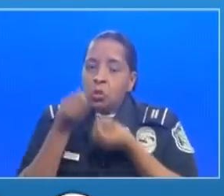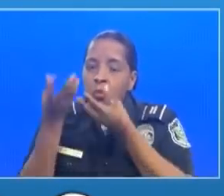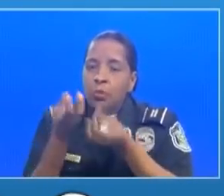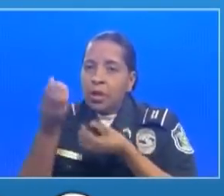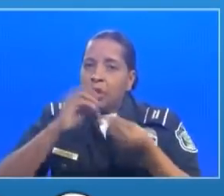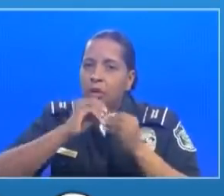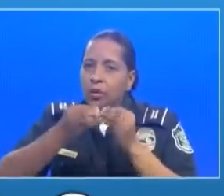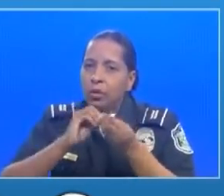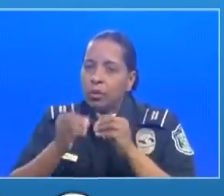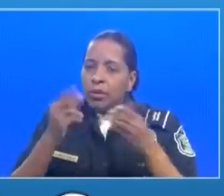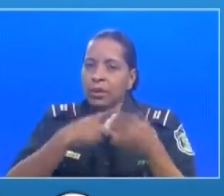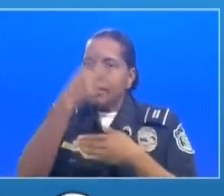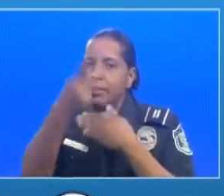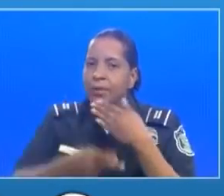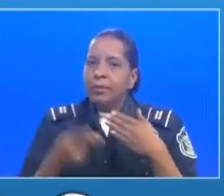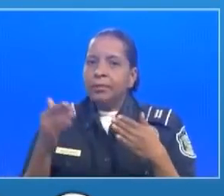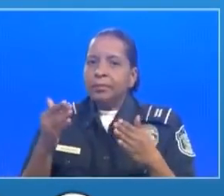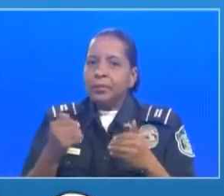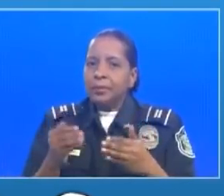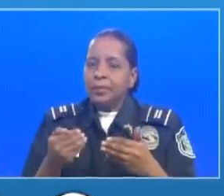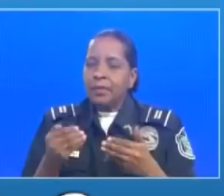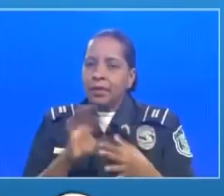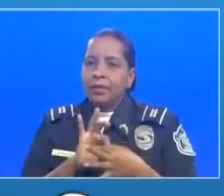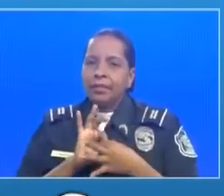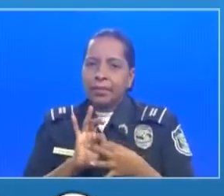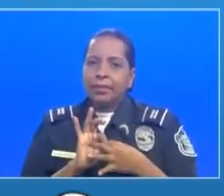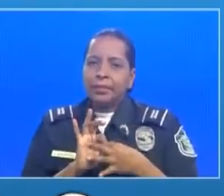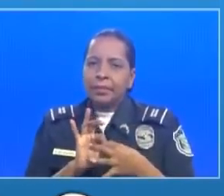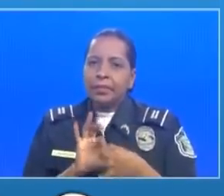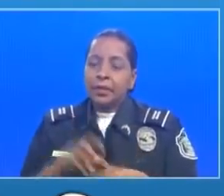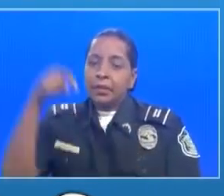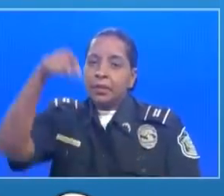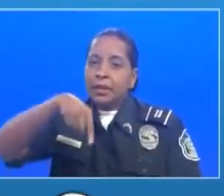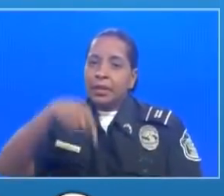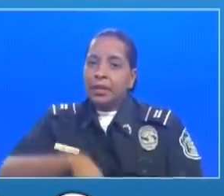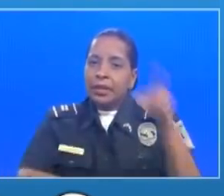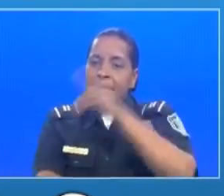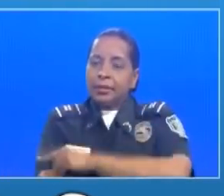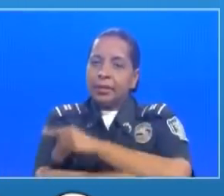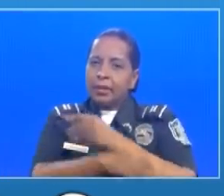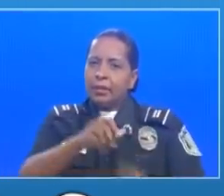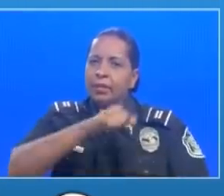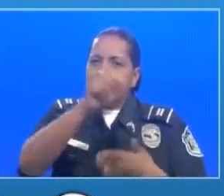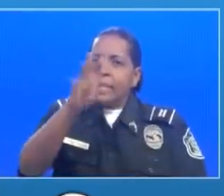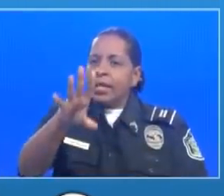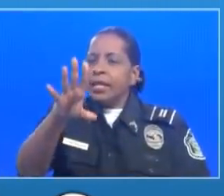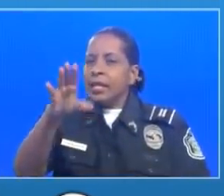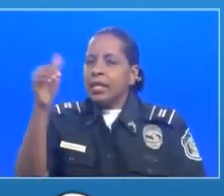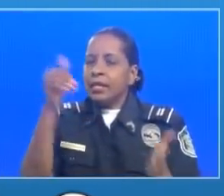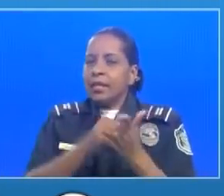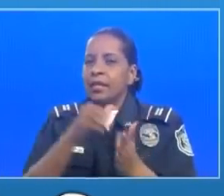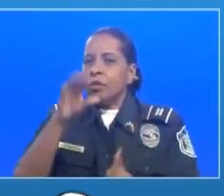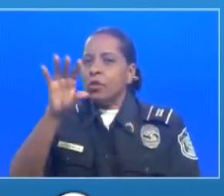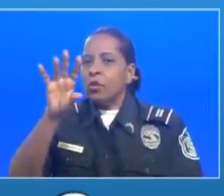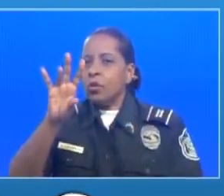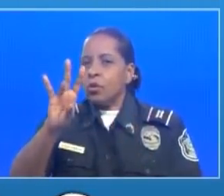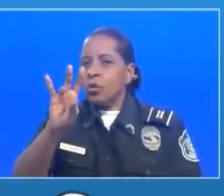números del programa Panamá Solidario hasta el día de hoy se han entregado 508 mil